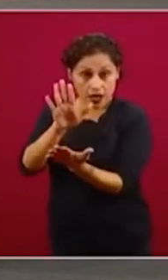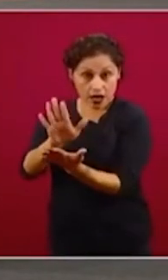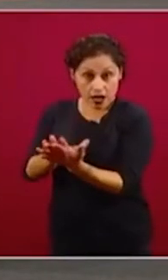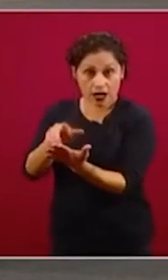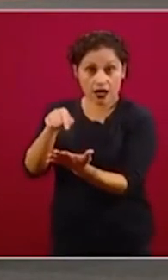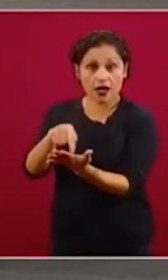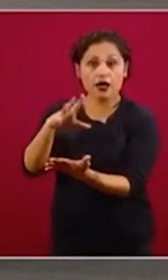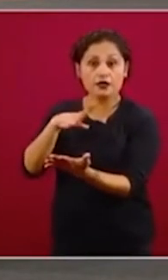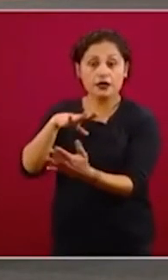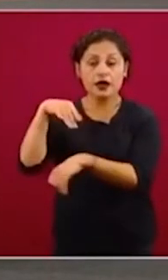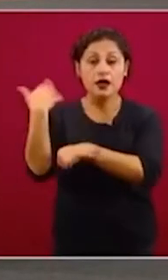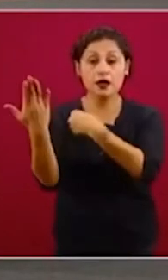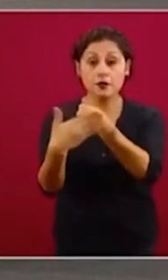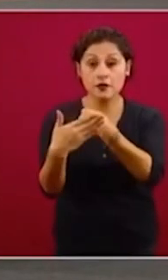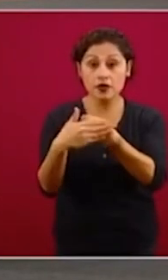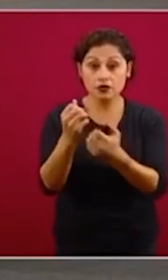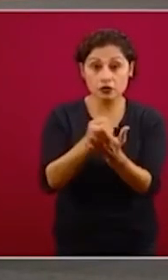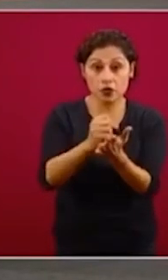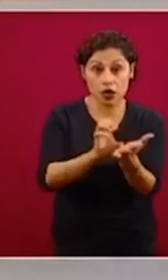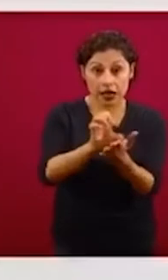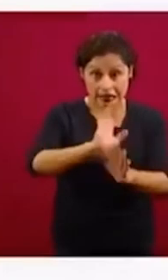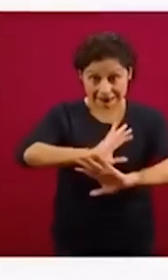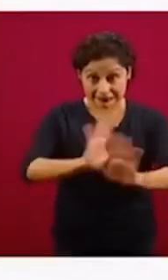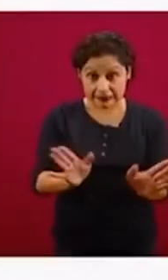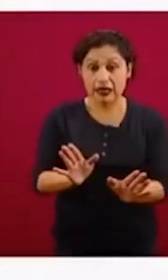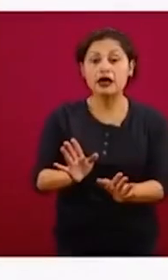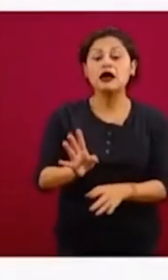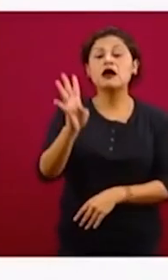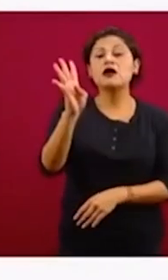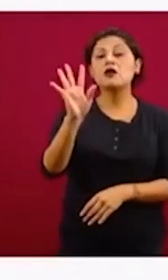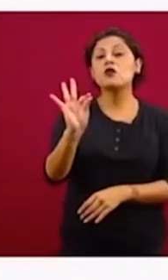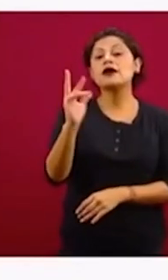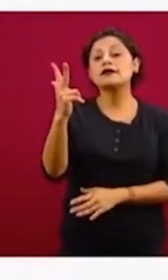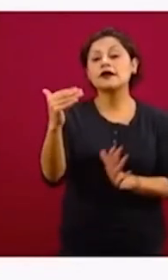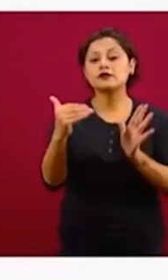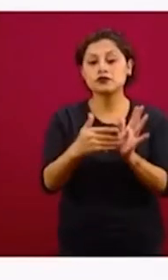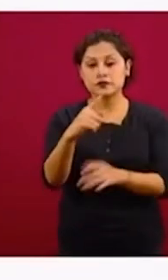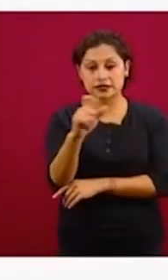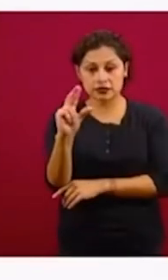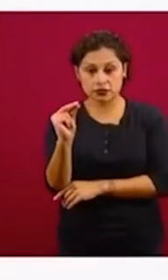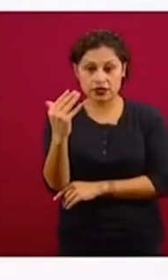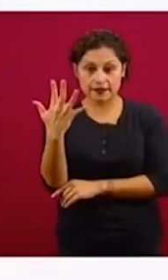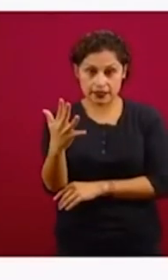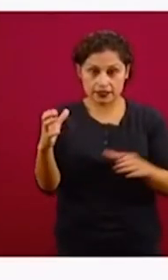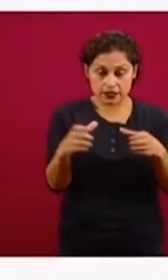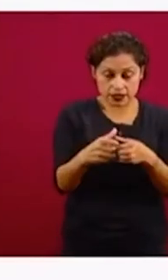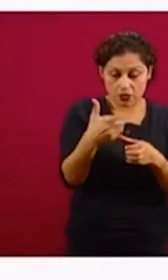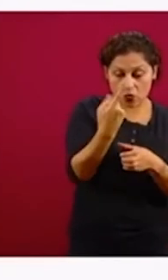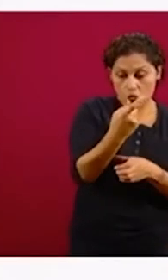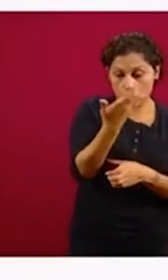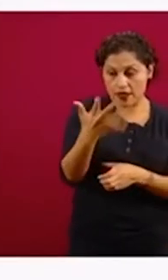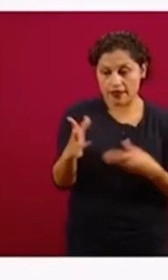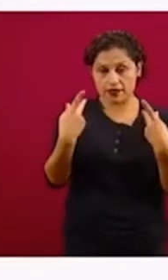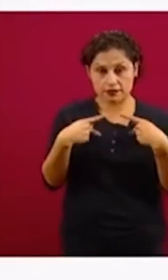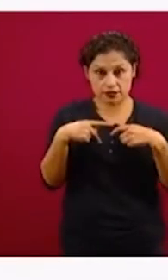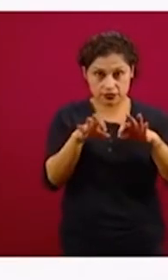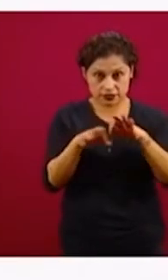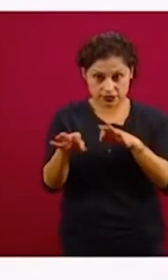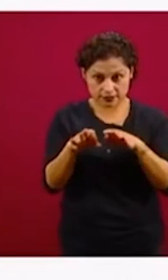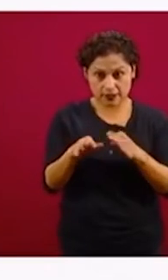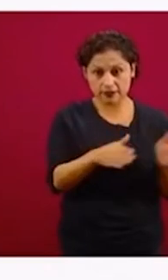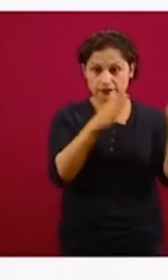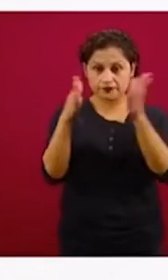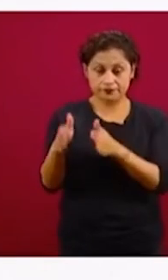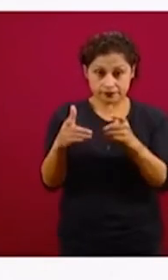48 mil 185 son estas pequeñas empresas, de uno a 10 trabajadores, las que ya comentábamos. Después de